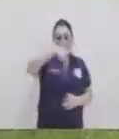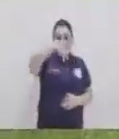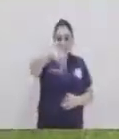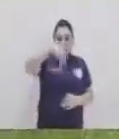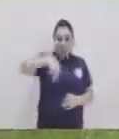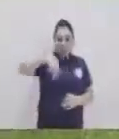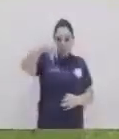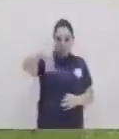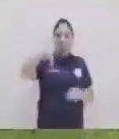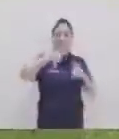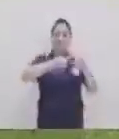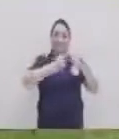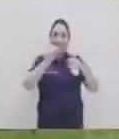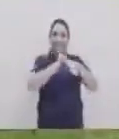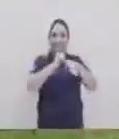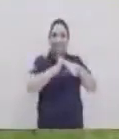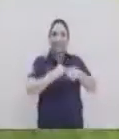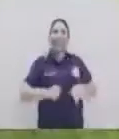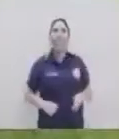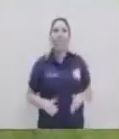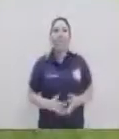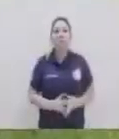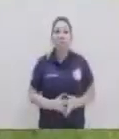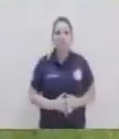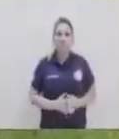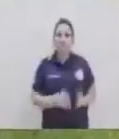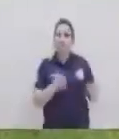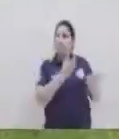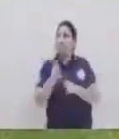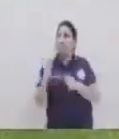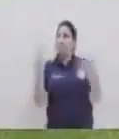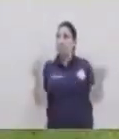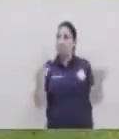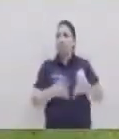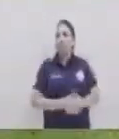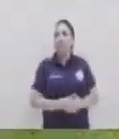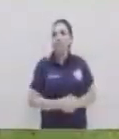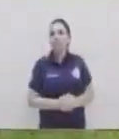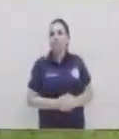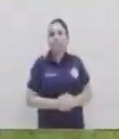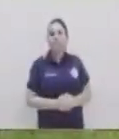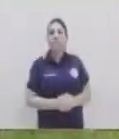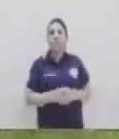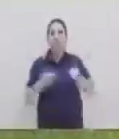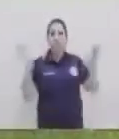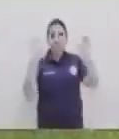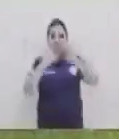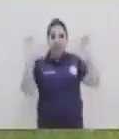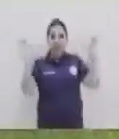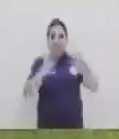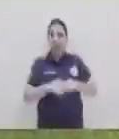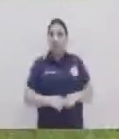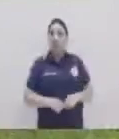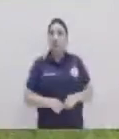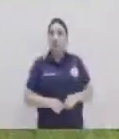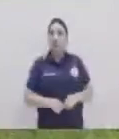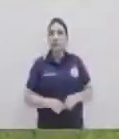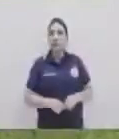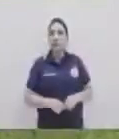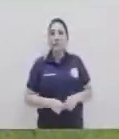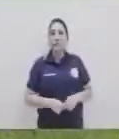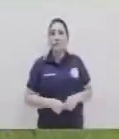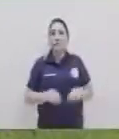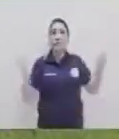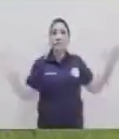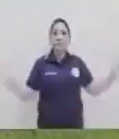iniciando muy bien ahora vamos a realizar un poquito